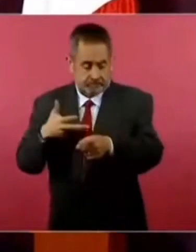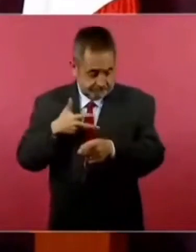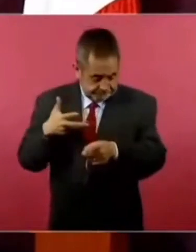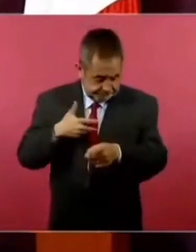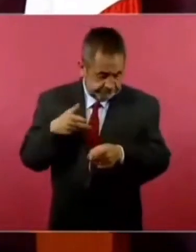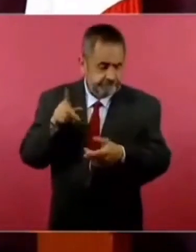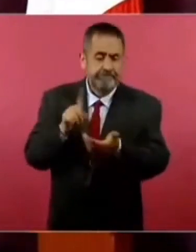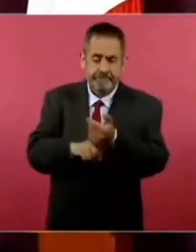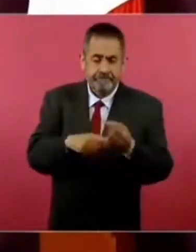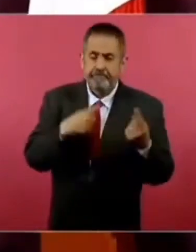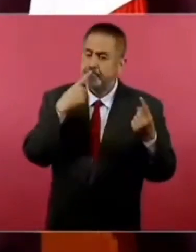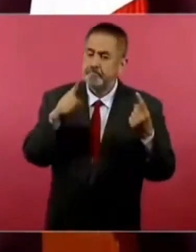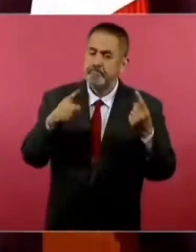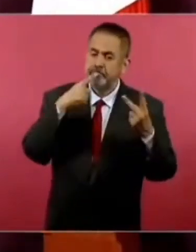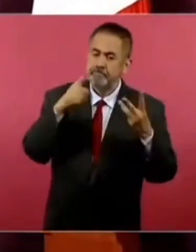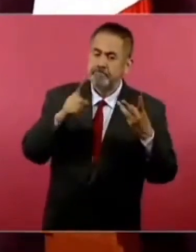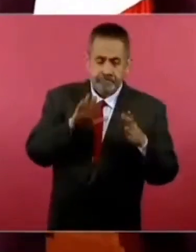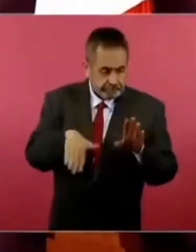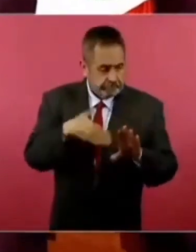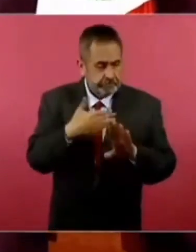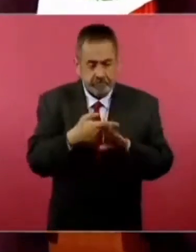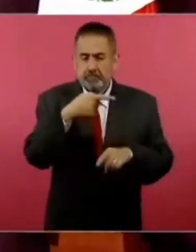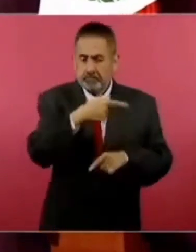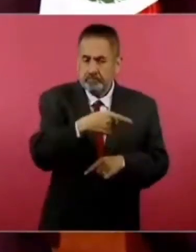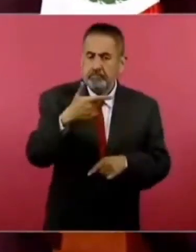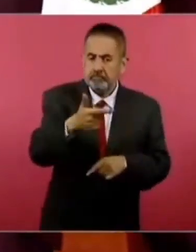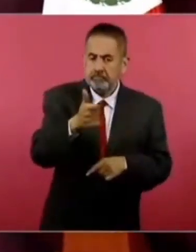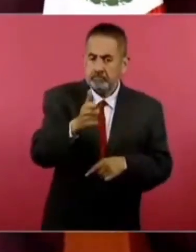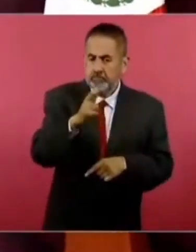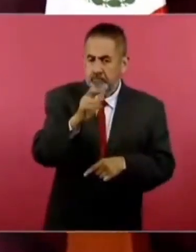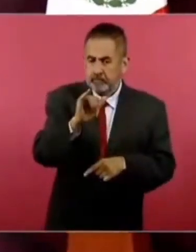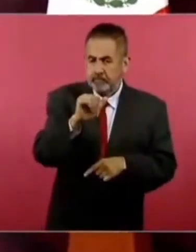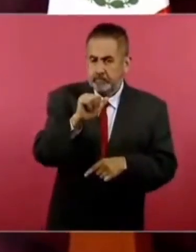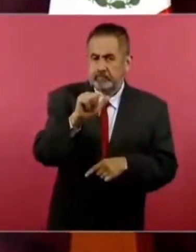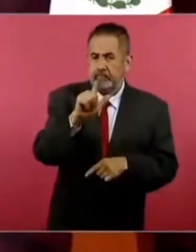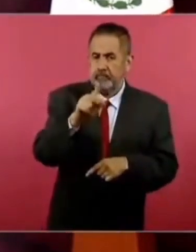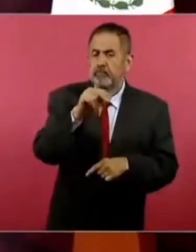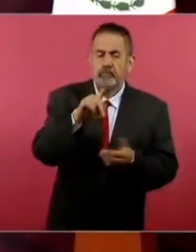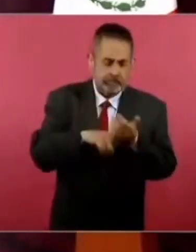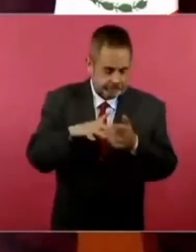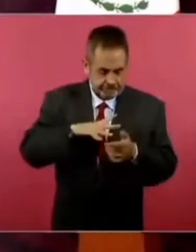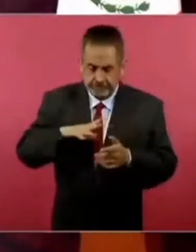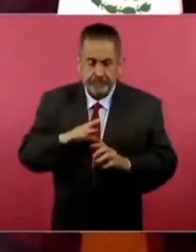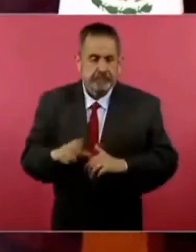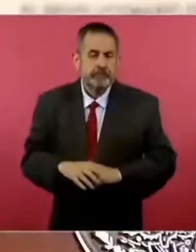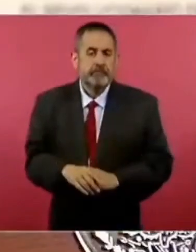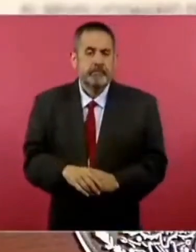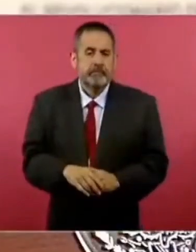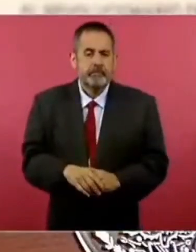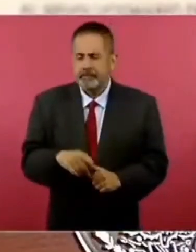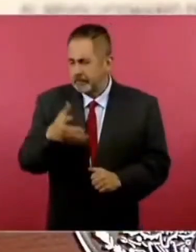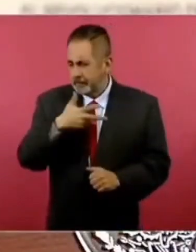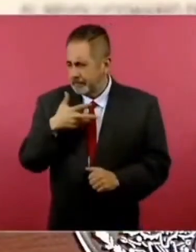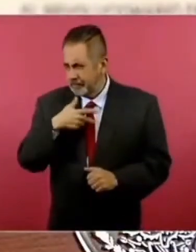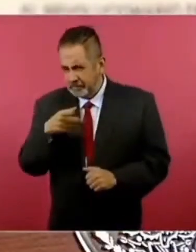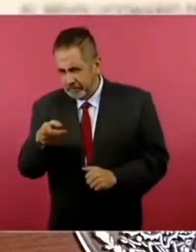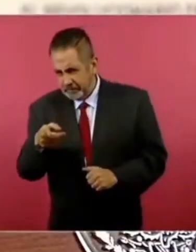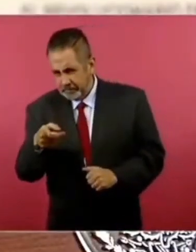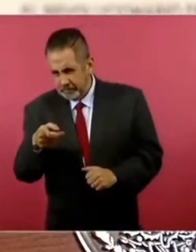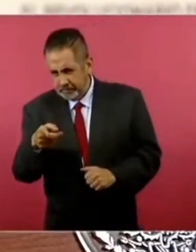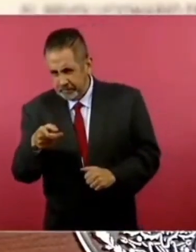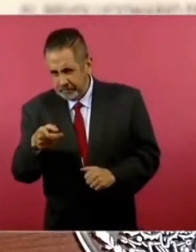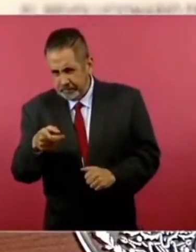hay denuncias presentadas contra García Luna. ¿No tienes ahí el